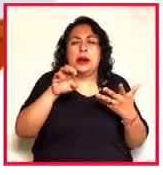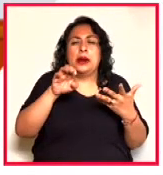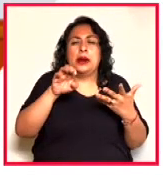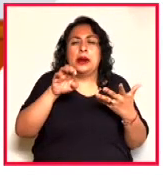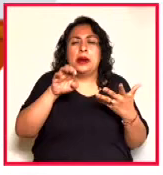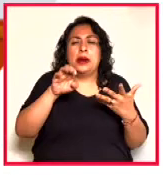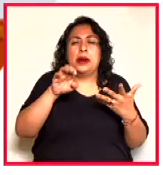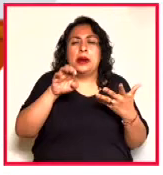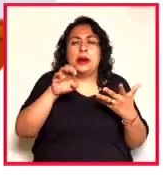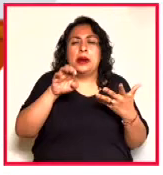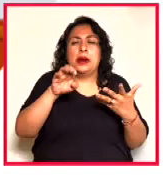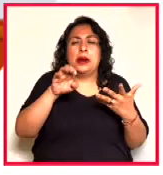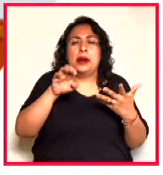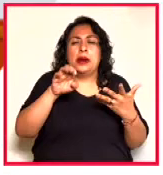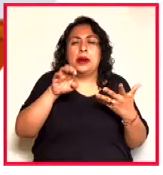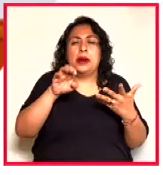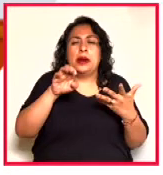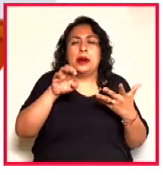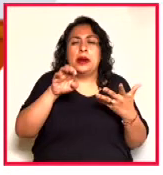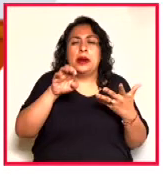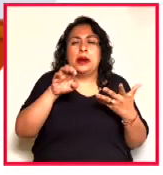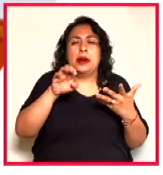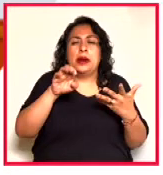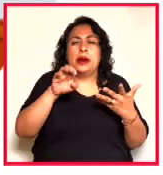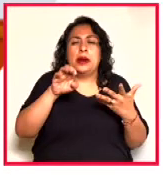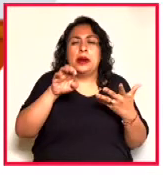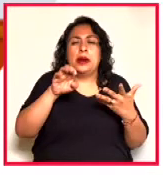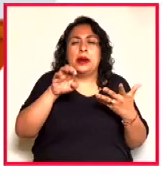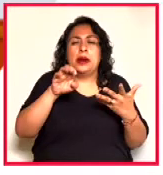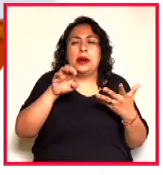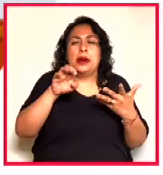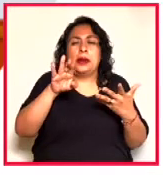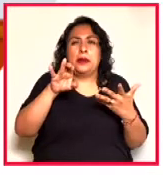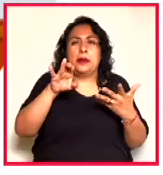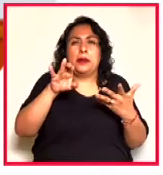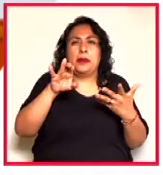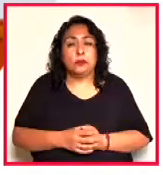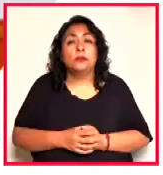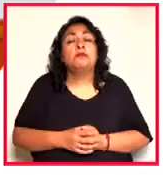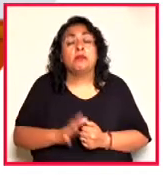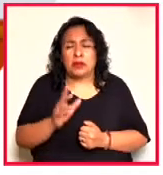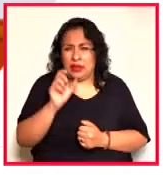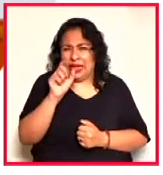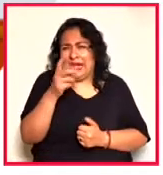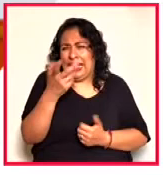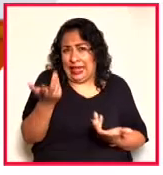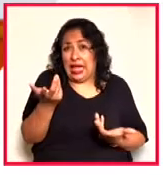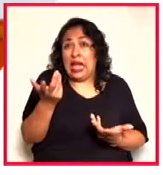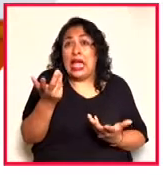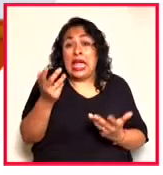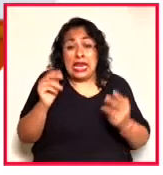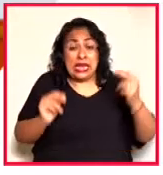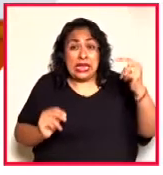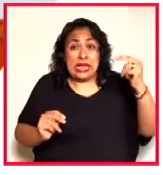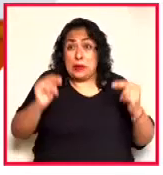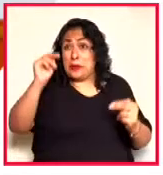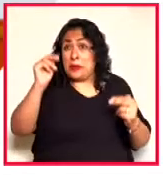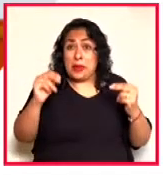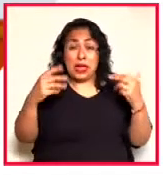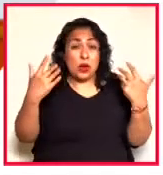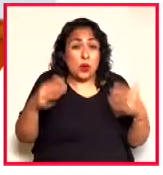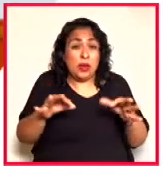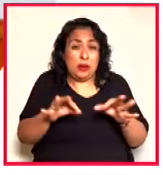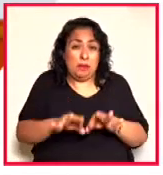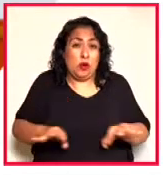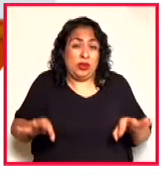con esto que el nivel de peso interinstitucional que ha logrado esta iniciativa habla de la dimensión que tendrá futuro.